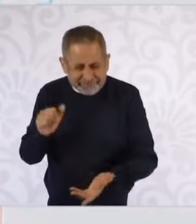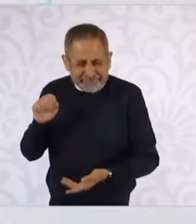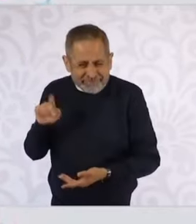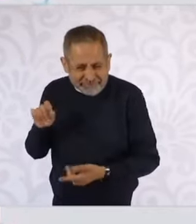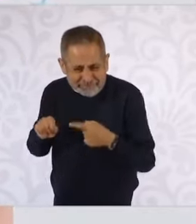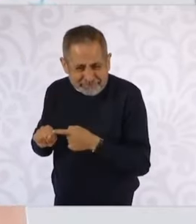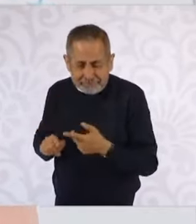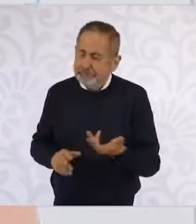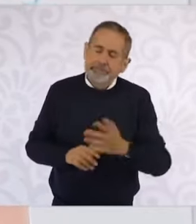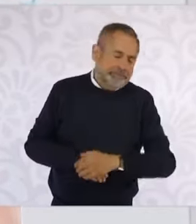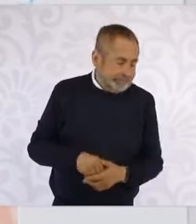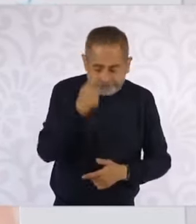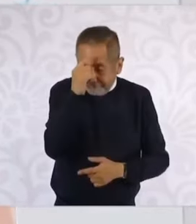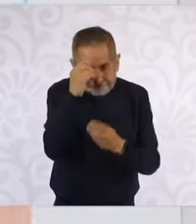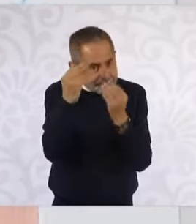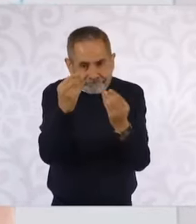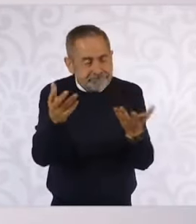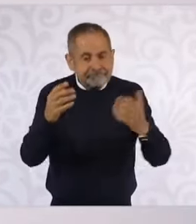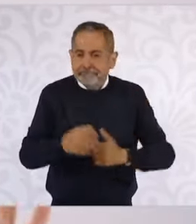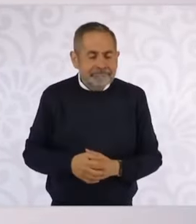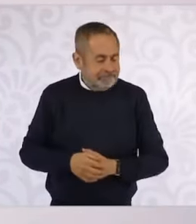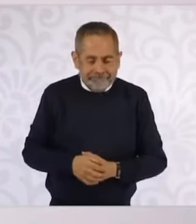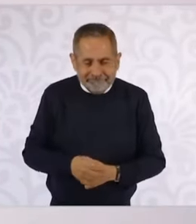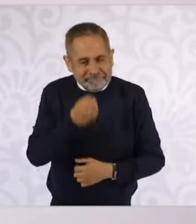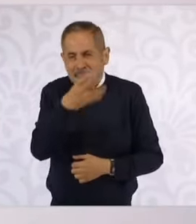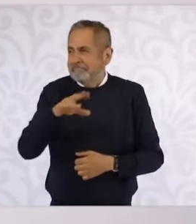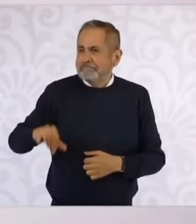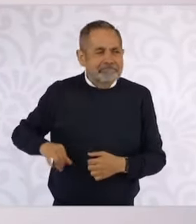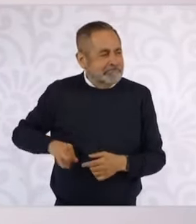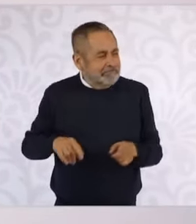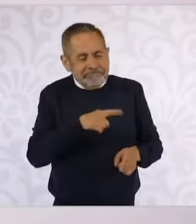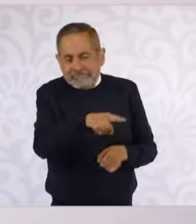Pero fíjense nada más, es muy interesante.